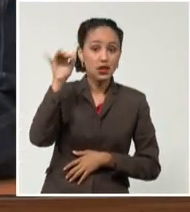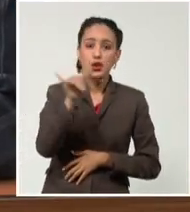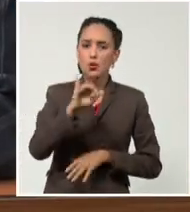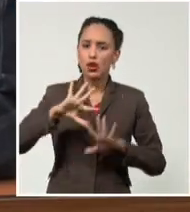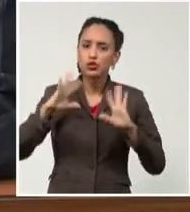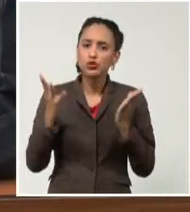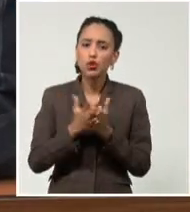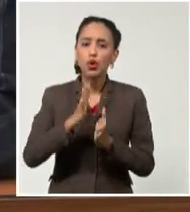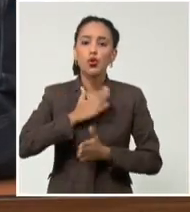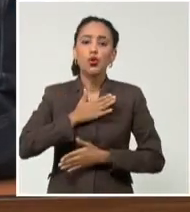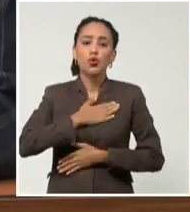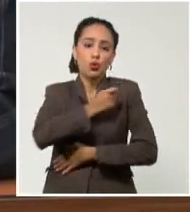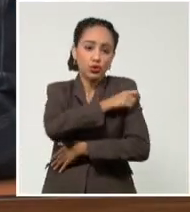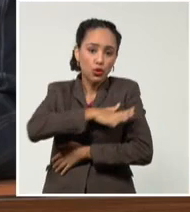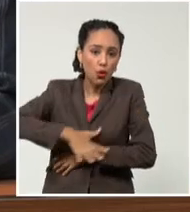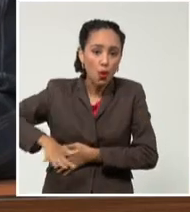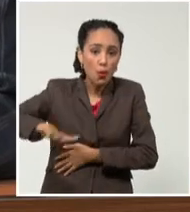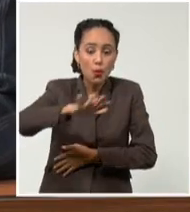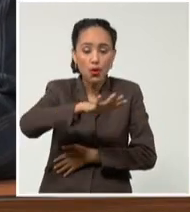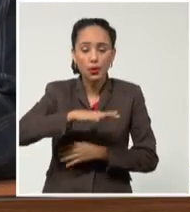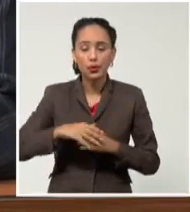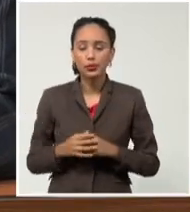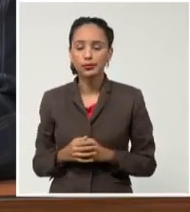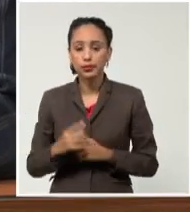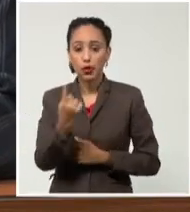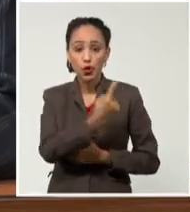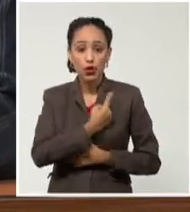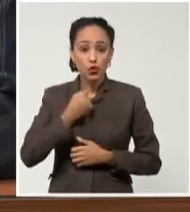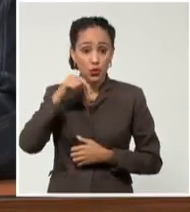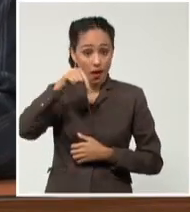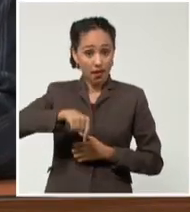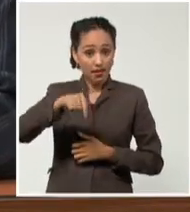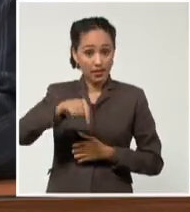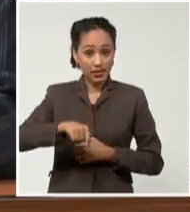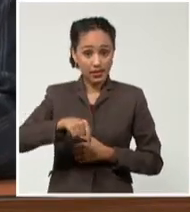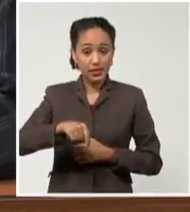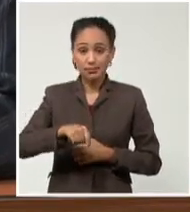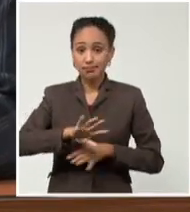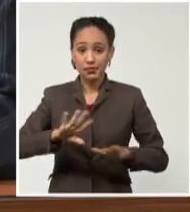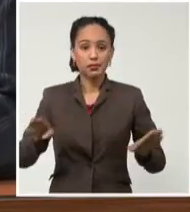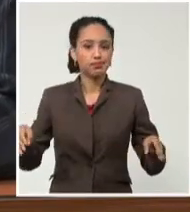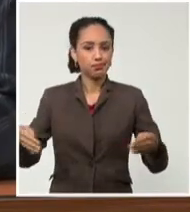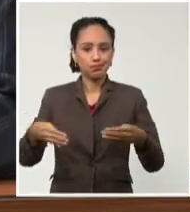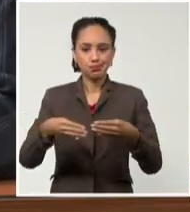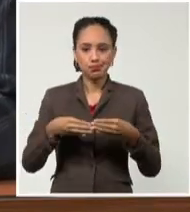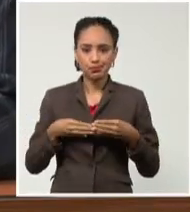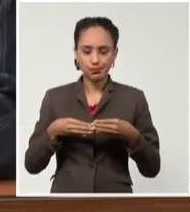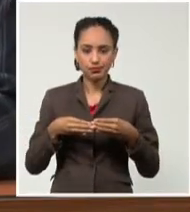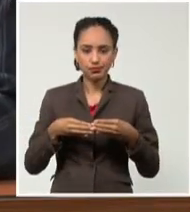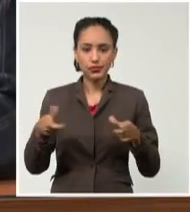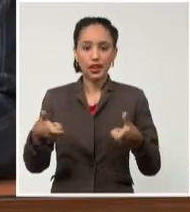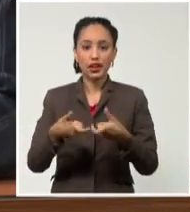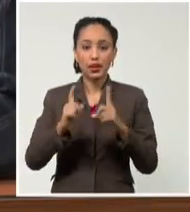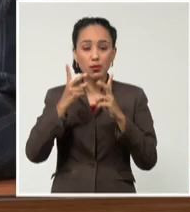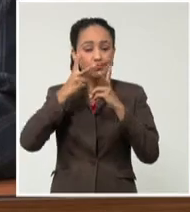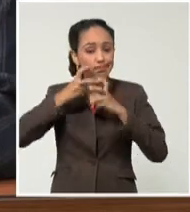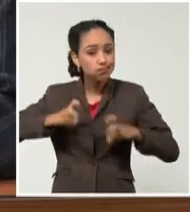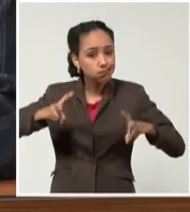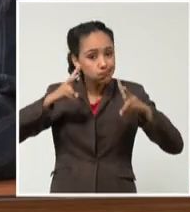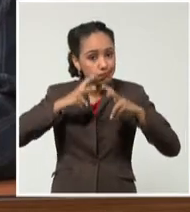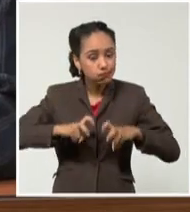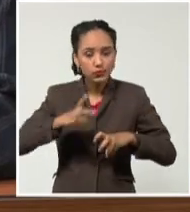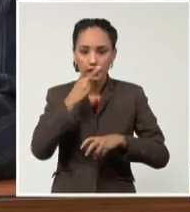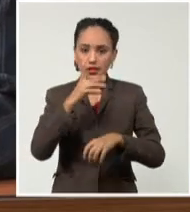pueblo en sentido general. Nos encortamos aquí precisamente concluyendo la reunión de chequeo del